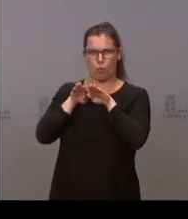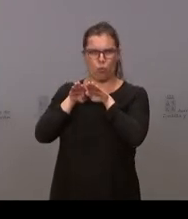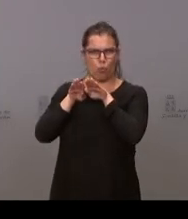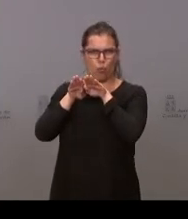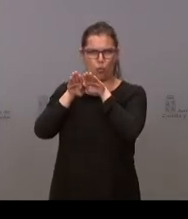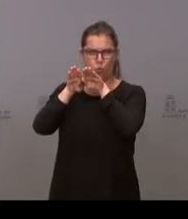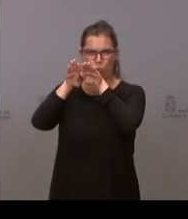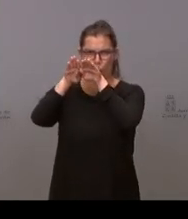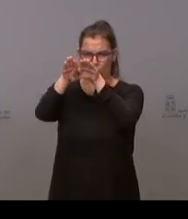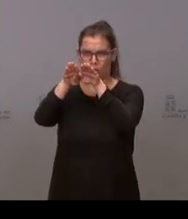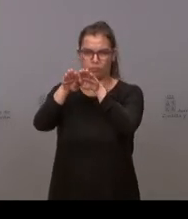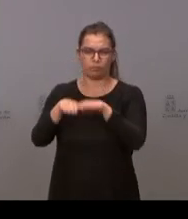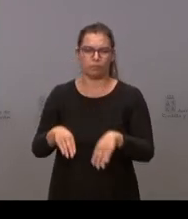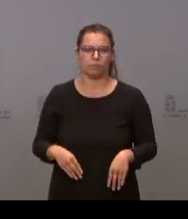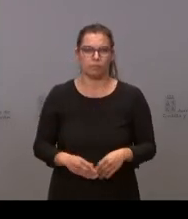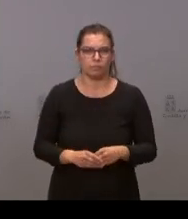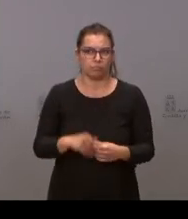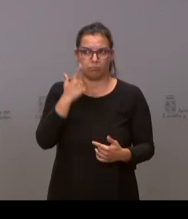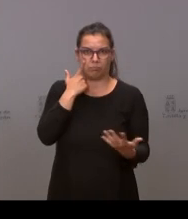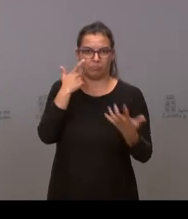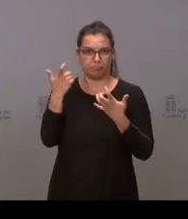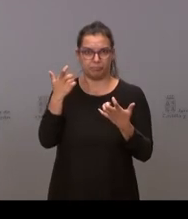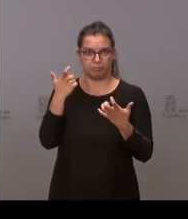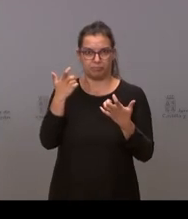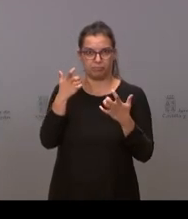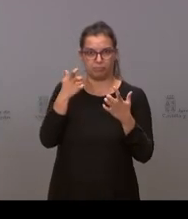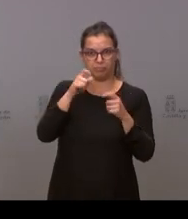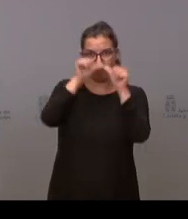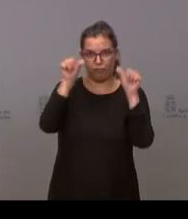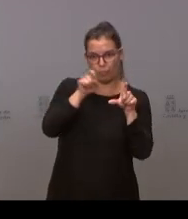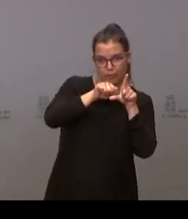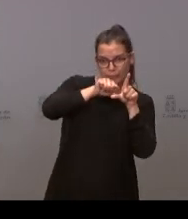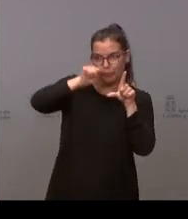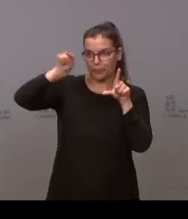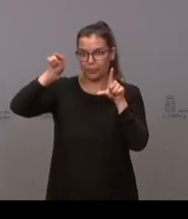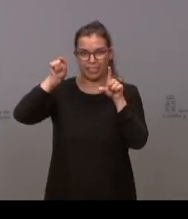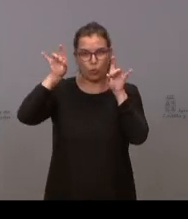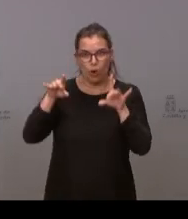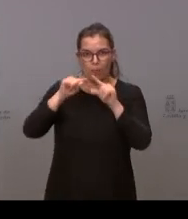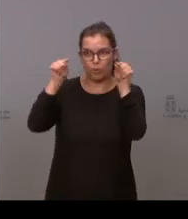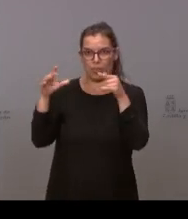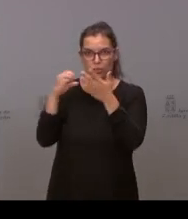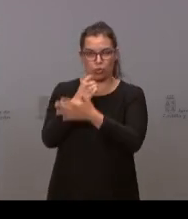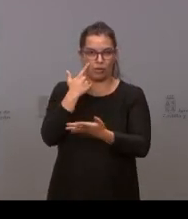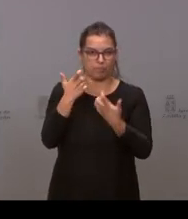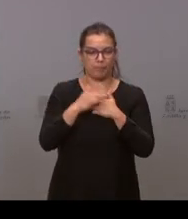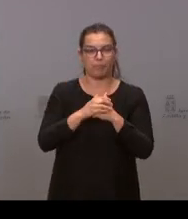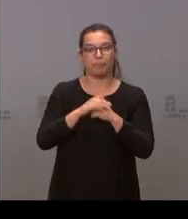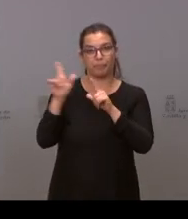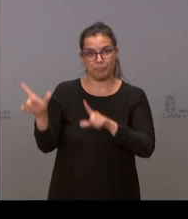en cada provincia es más que evidente en estas últimas semanas. Pase a la siguiente